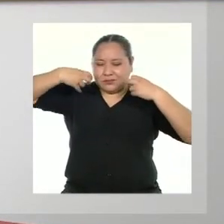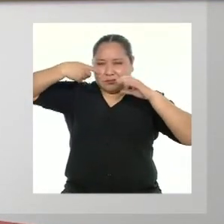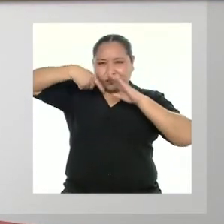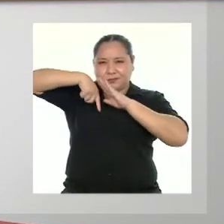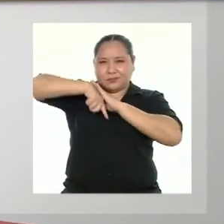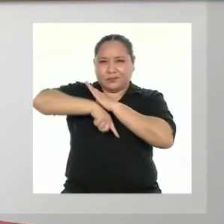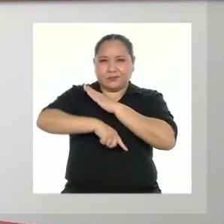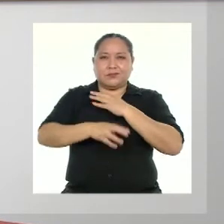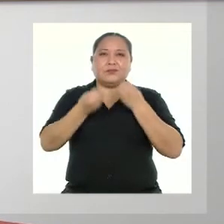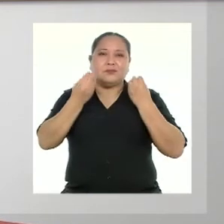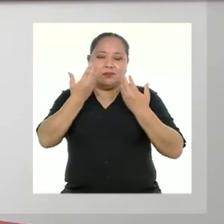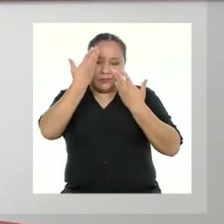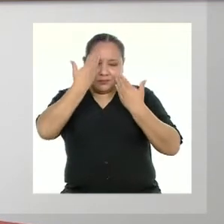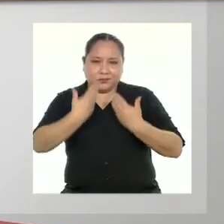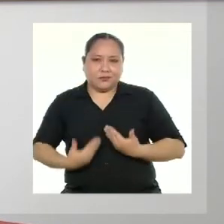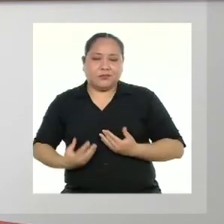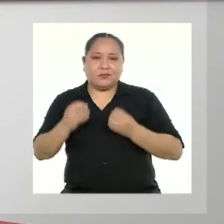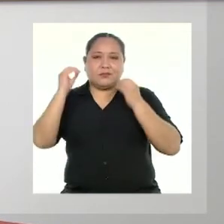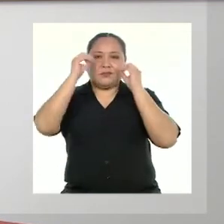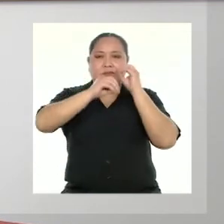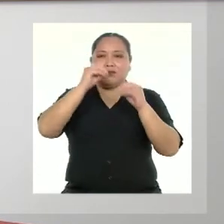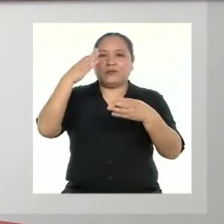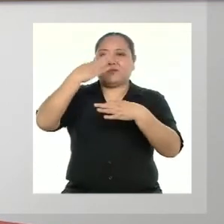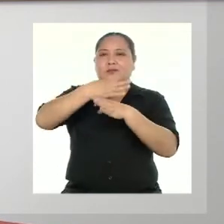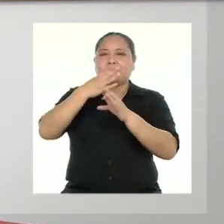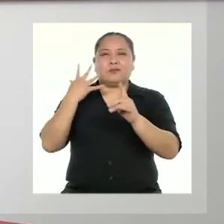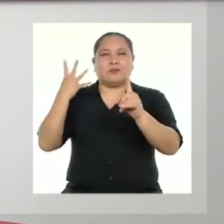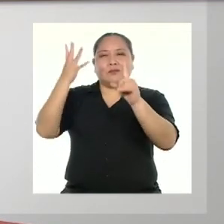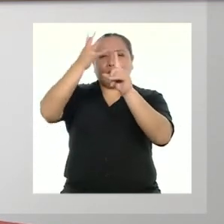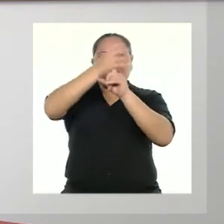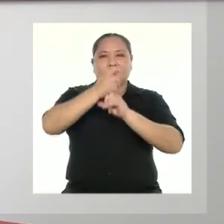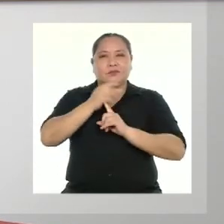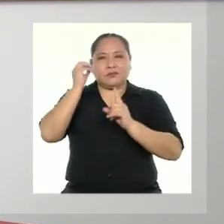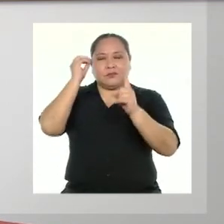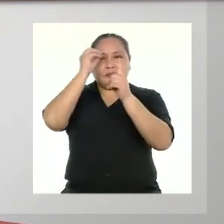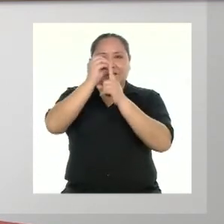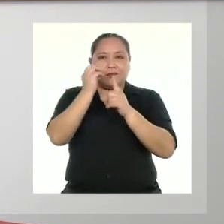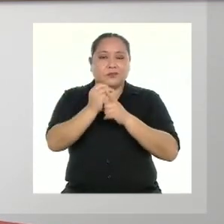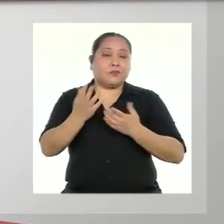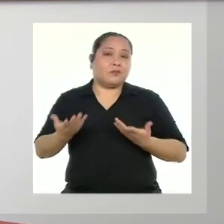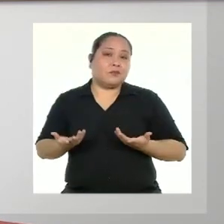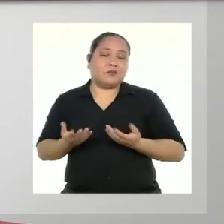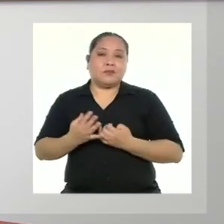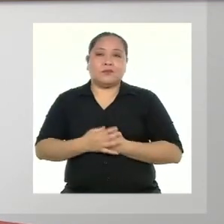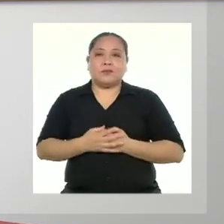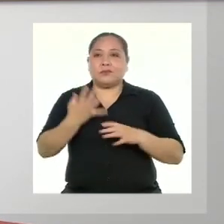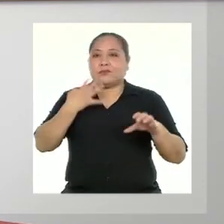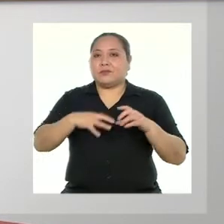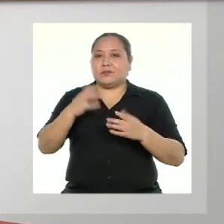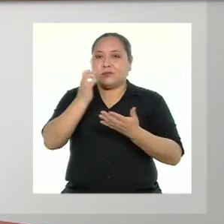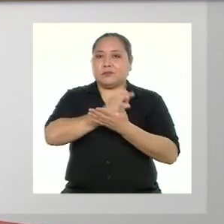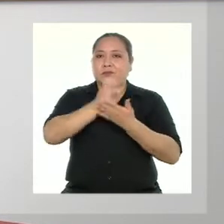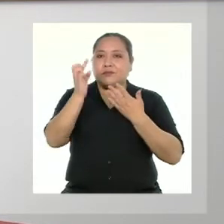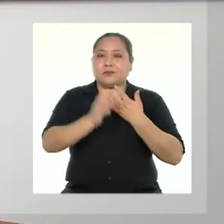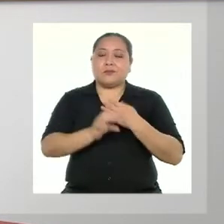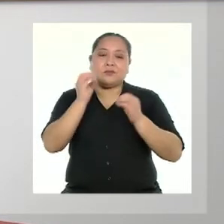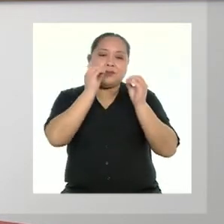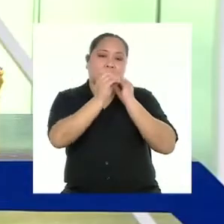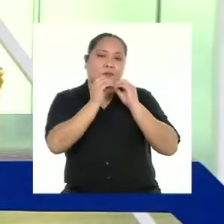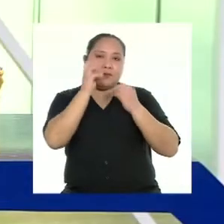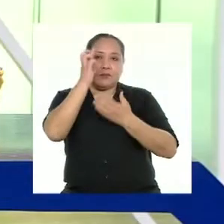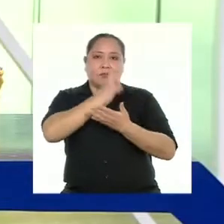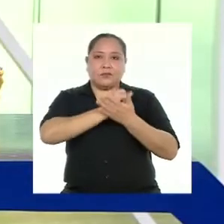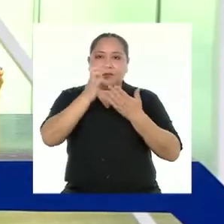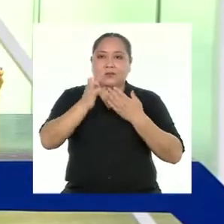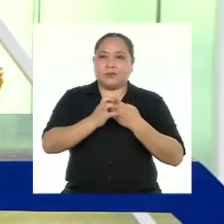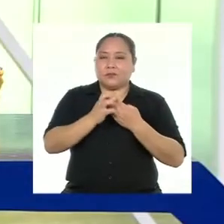de nuestra situación y establecer una estrategia para alcanzar una meta, que puede ser llevar a cabo un proyecto o resolver un problema.